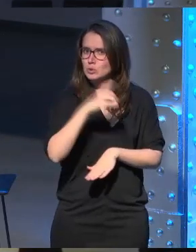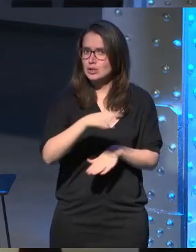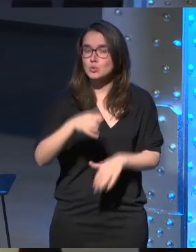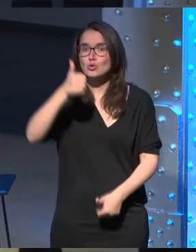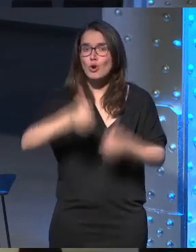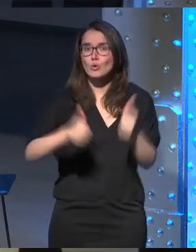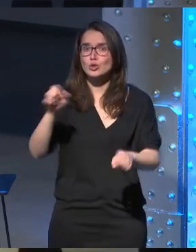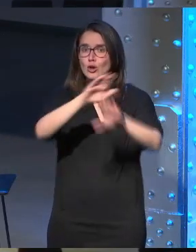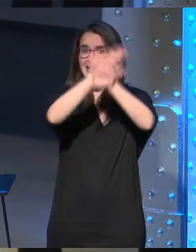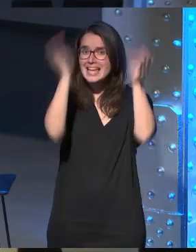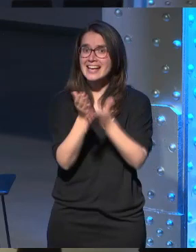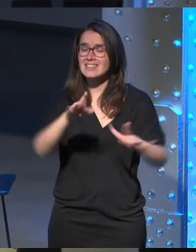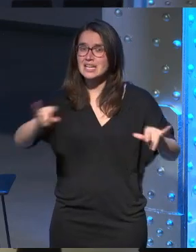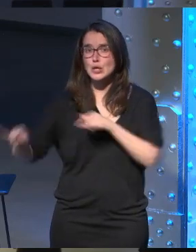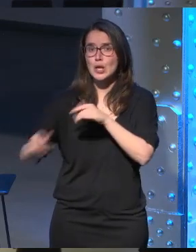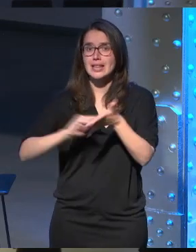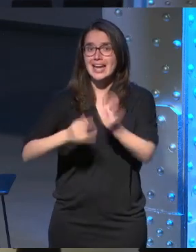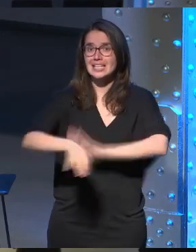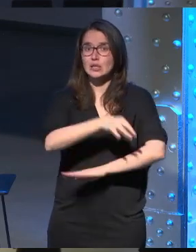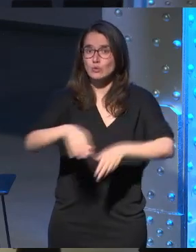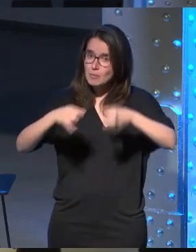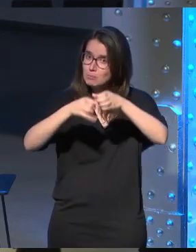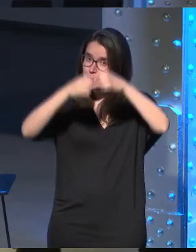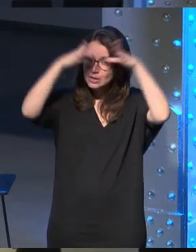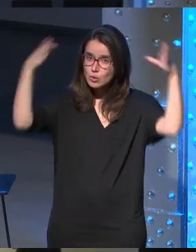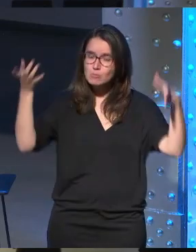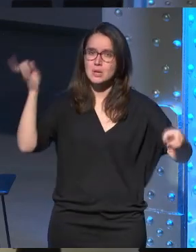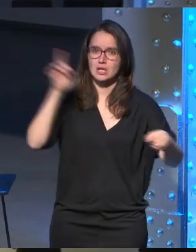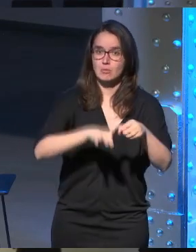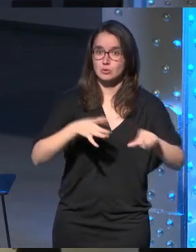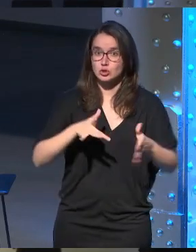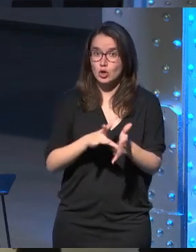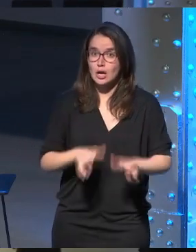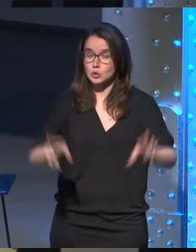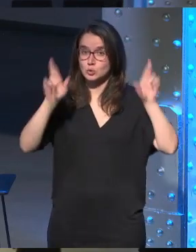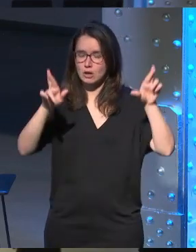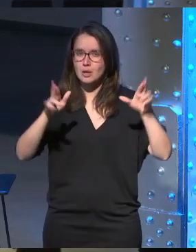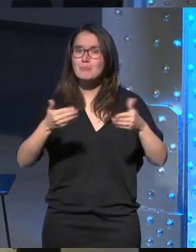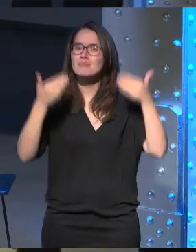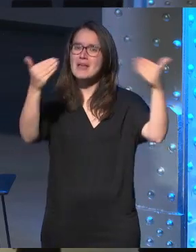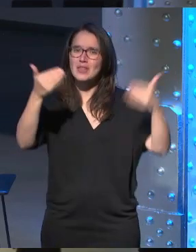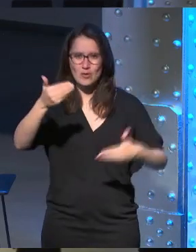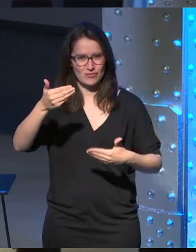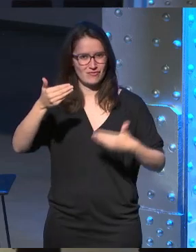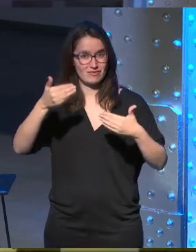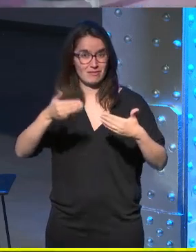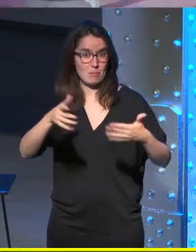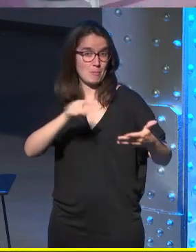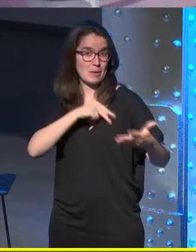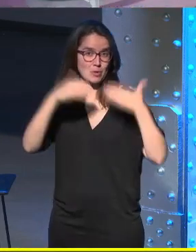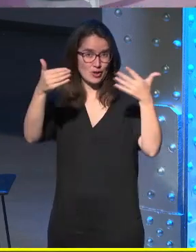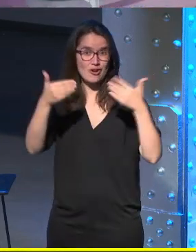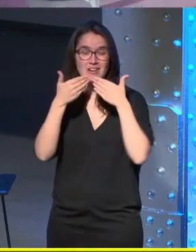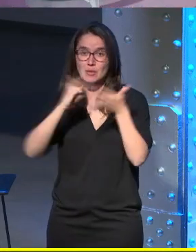primer concurso internacional de arquitectura virtual en el que participamos y tuvimos la suerte de obtener una mención de honor con este proyecto